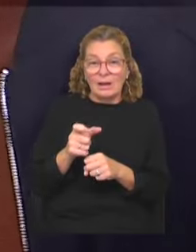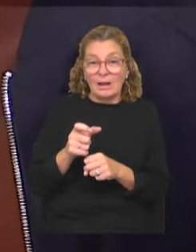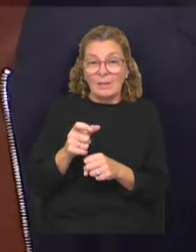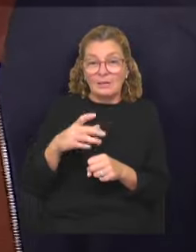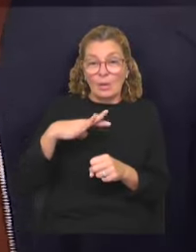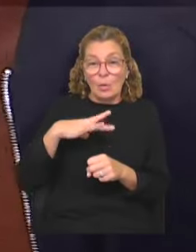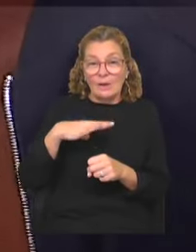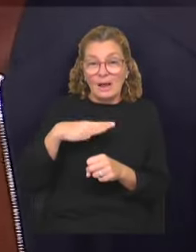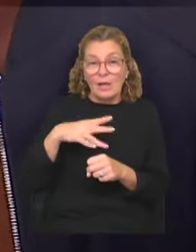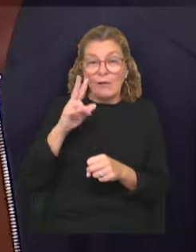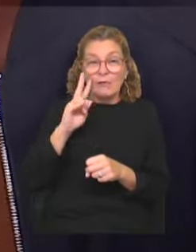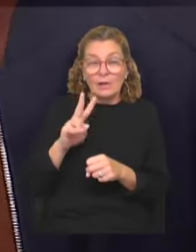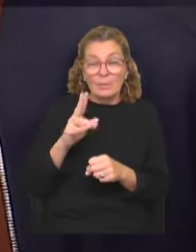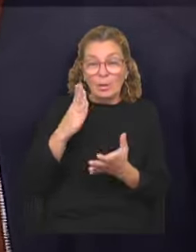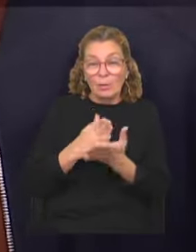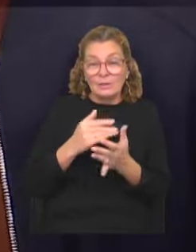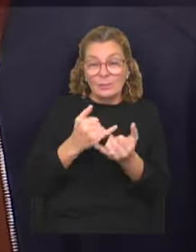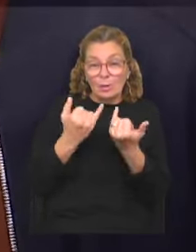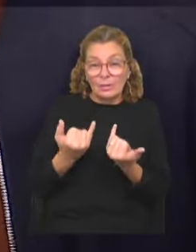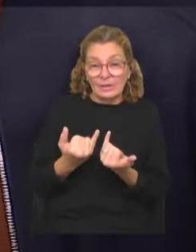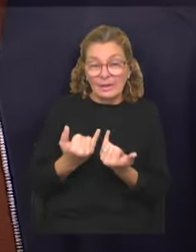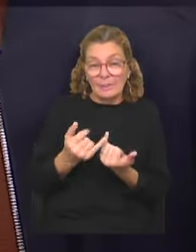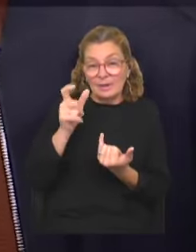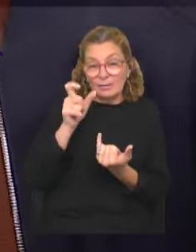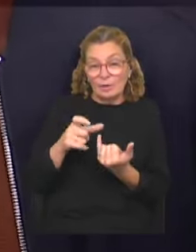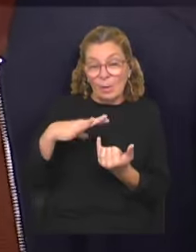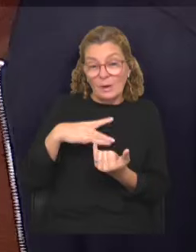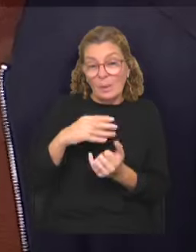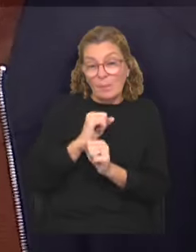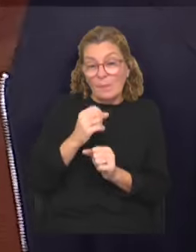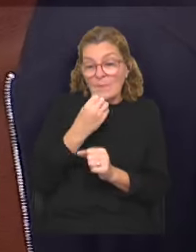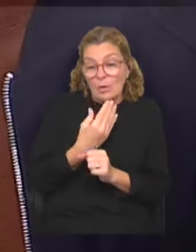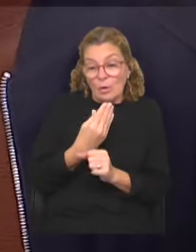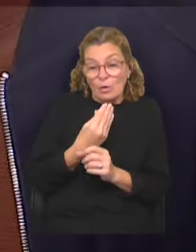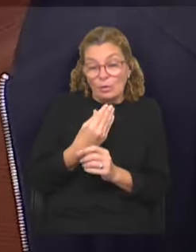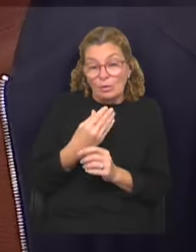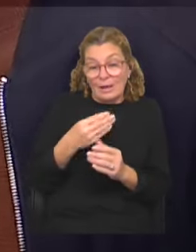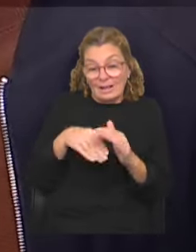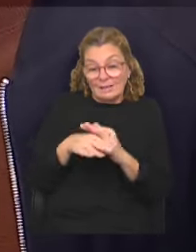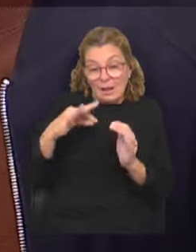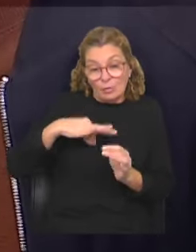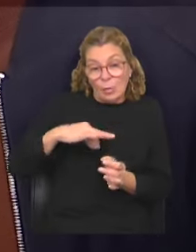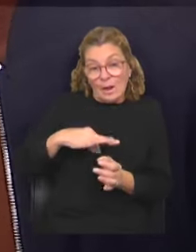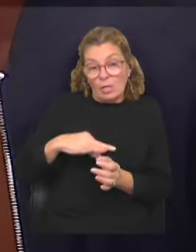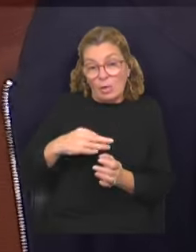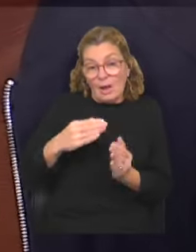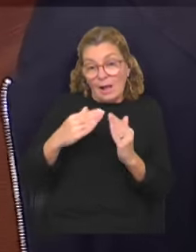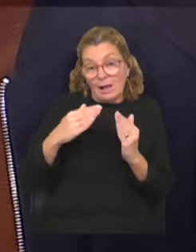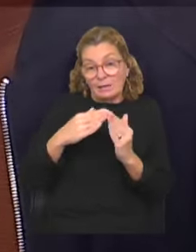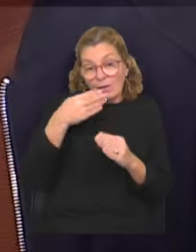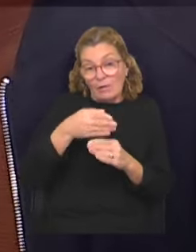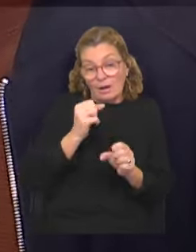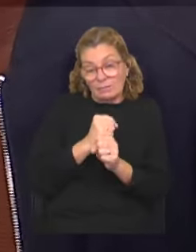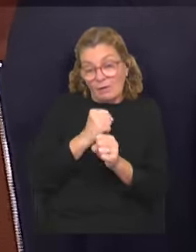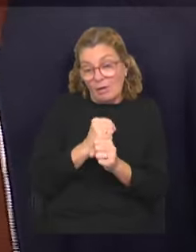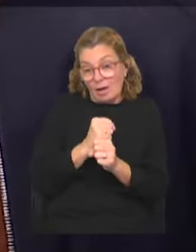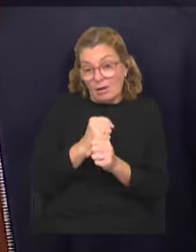jubilados. Hemos visto casos en los últimos días de jubilados que, para poder mejorar sus ingresos, acuden a este tipo